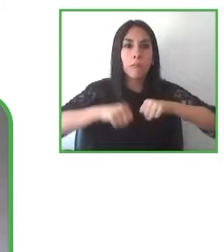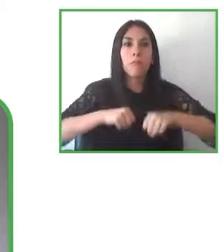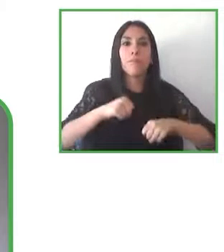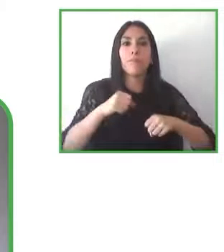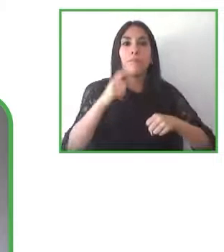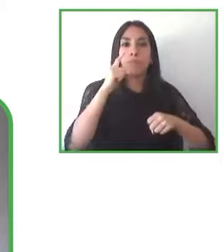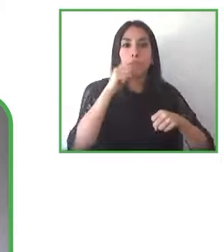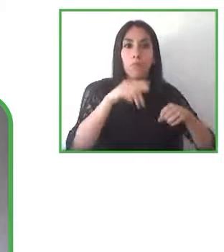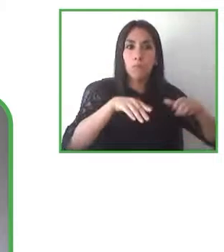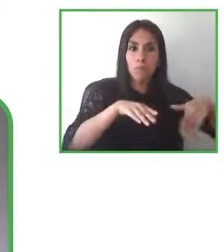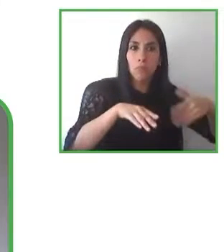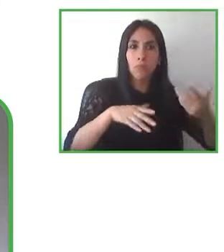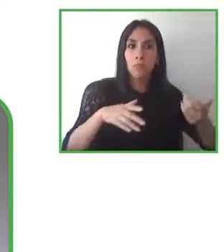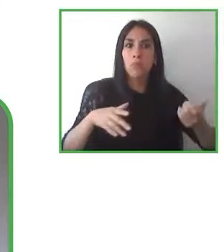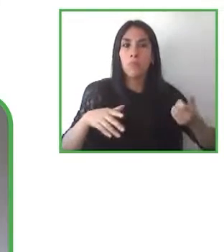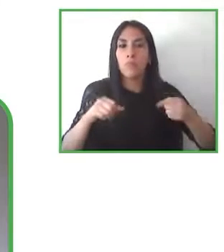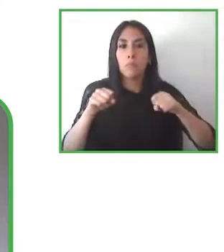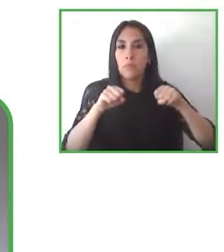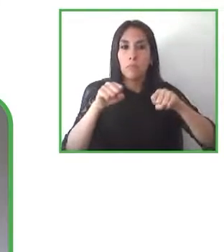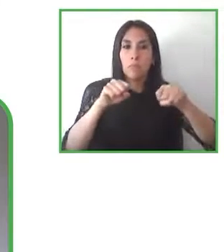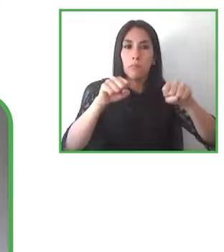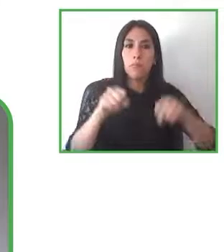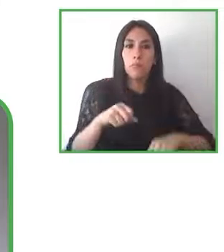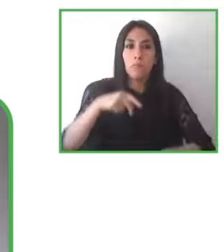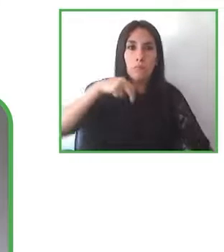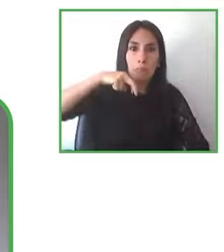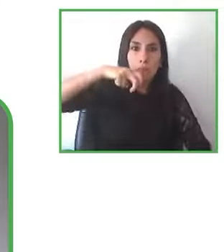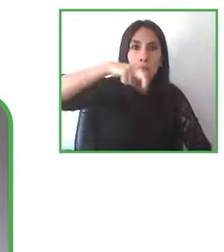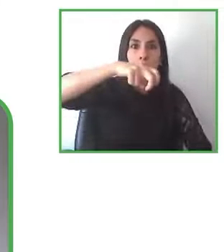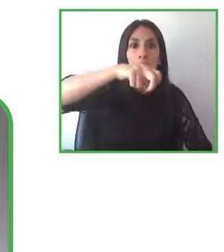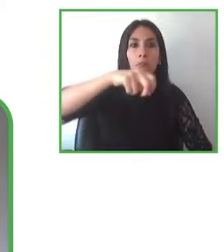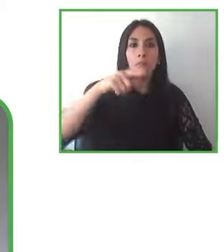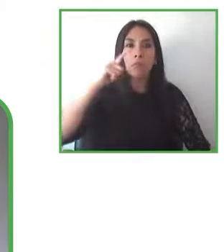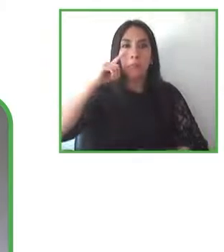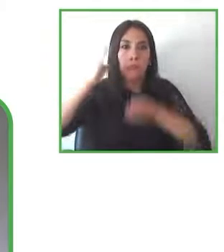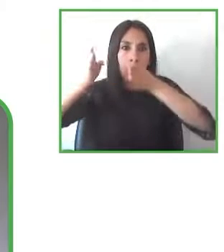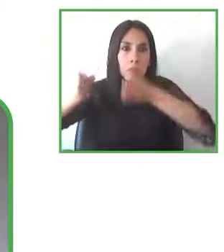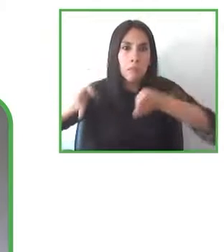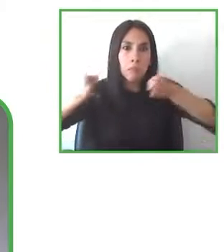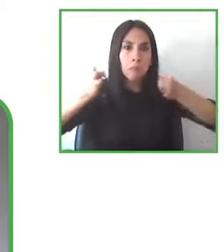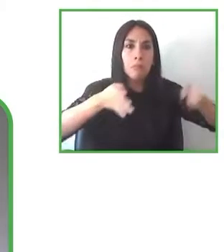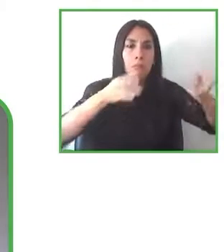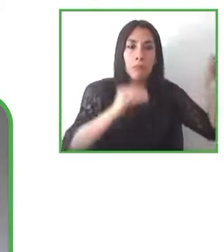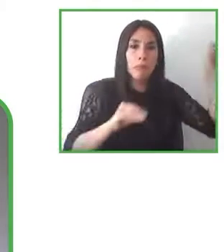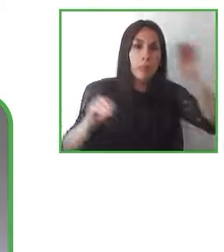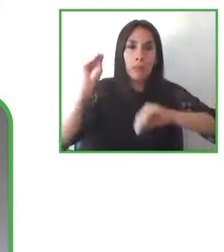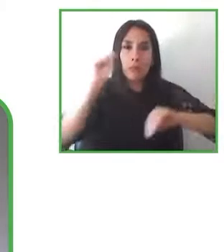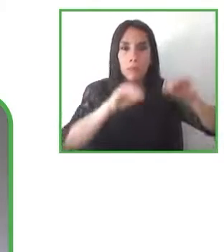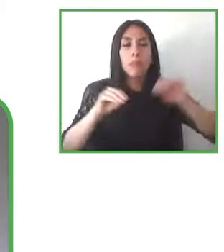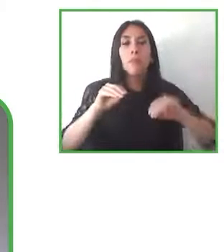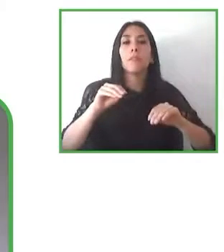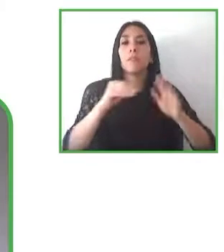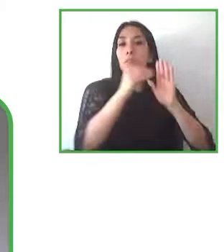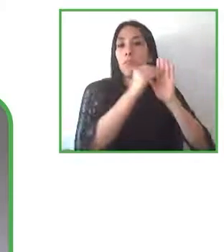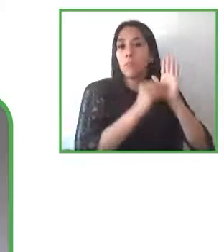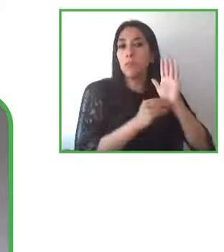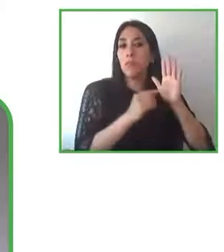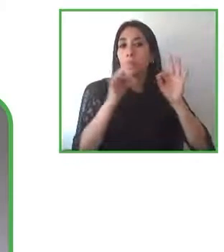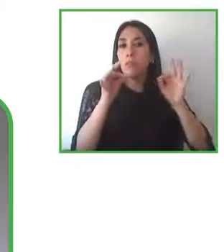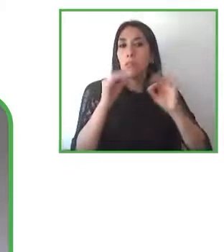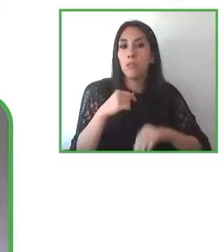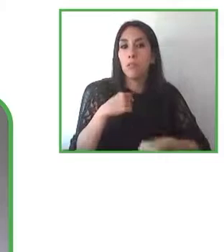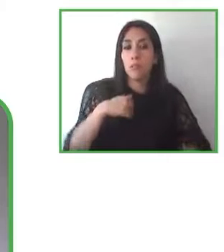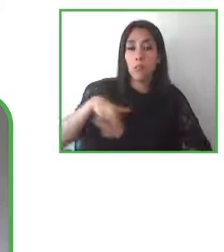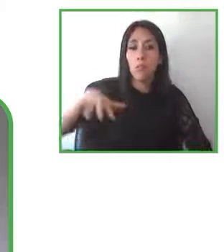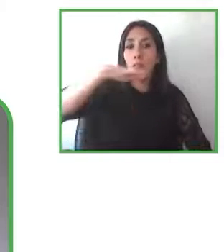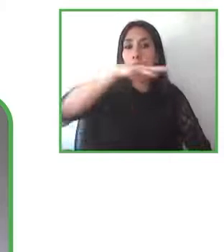prioridad peatonal también de dar mejores espacios ya que todos somos peatones en algún momento de nuestras vidas